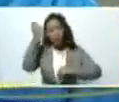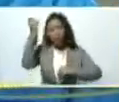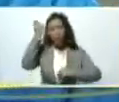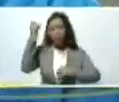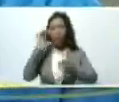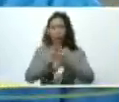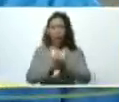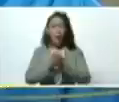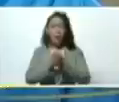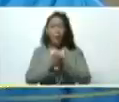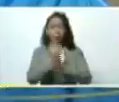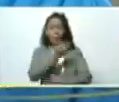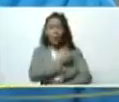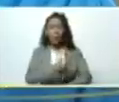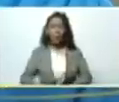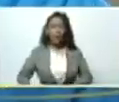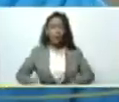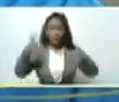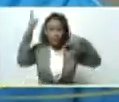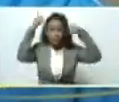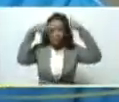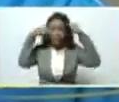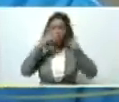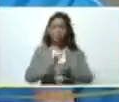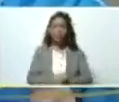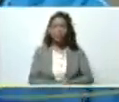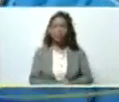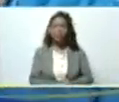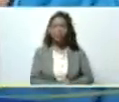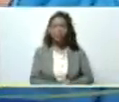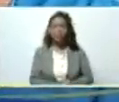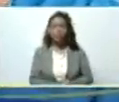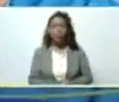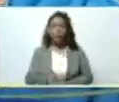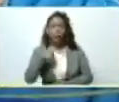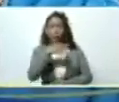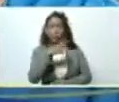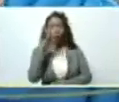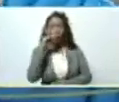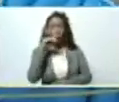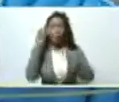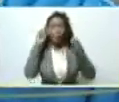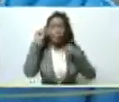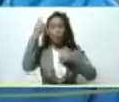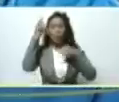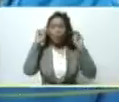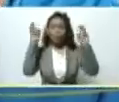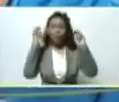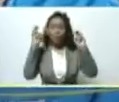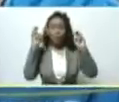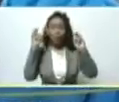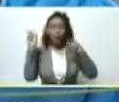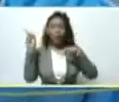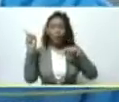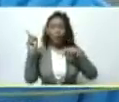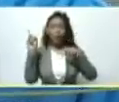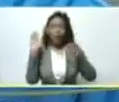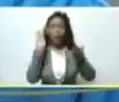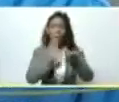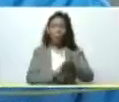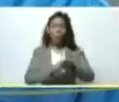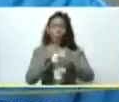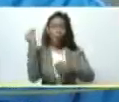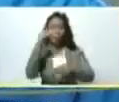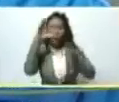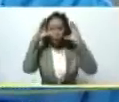presidente Hugo Chávez y cuando hablamos del primer vértice que fue uno de los vértices donde el tema puso énfasis